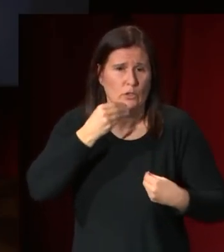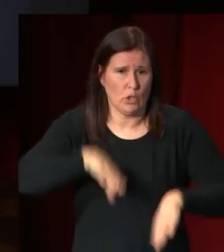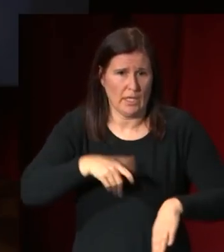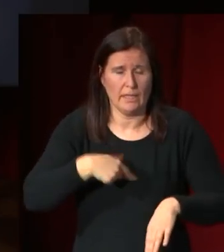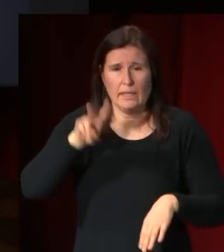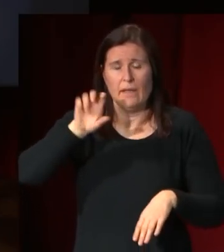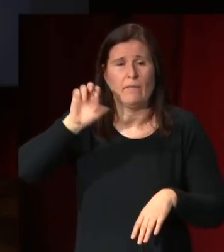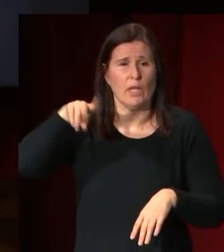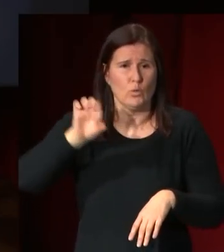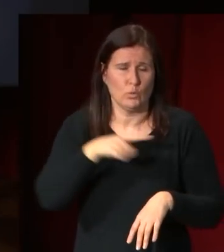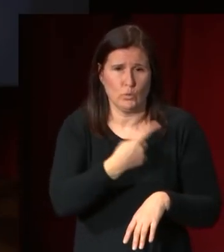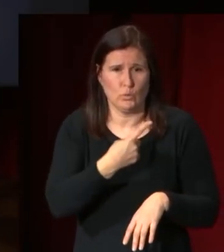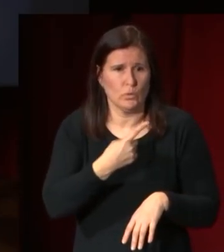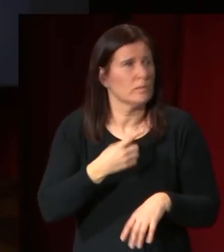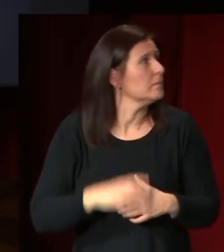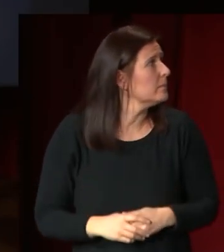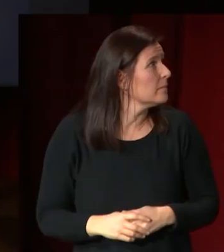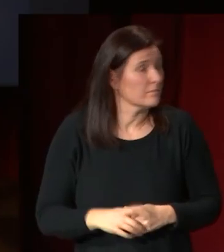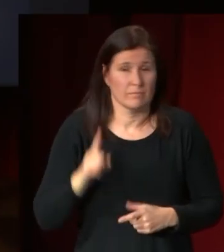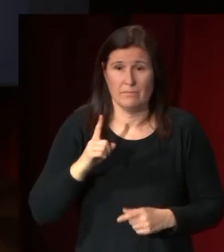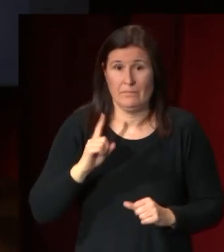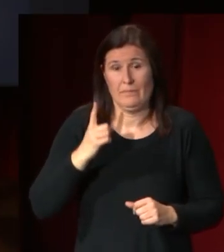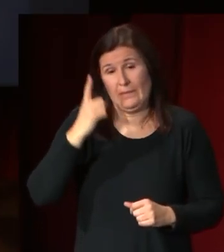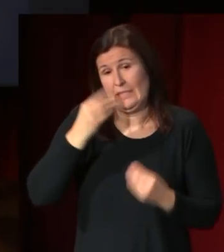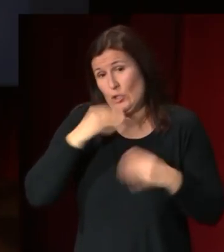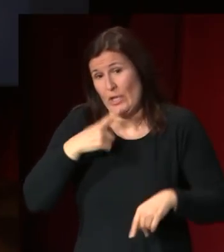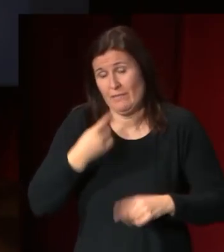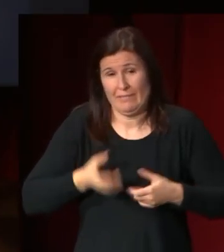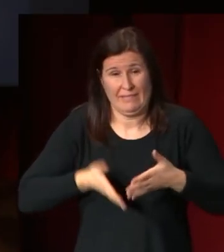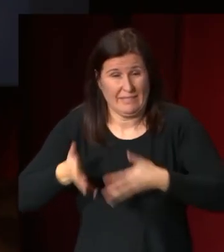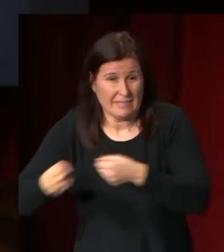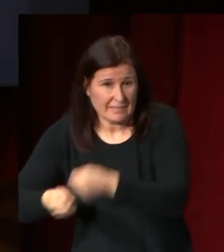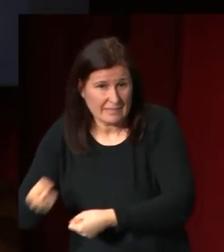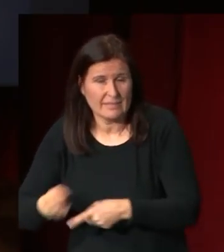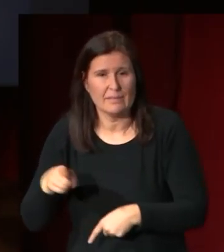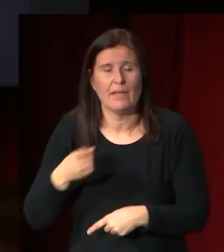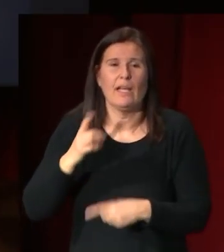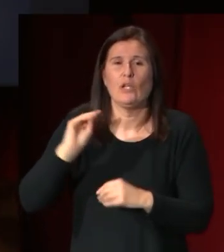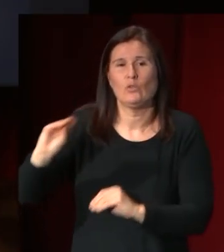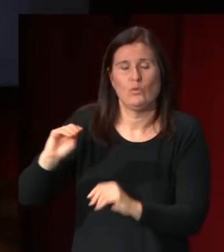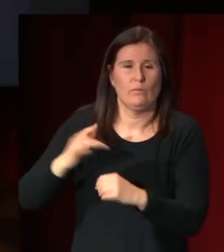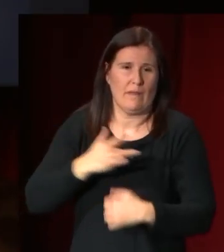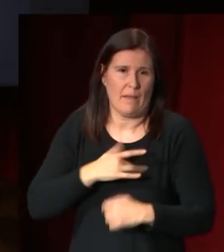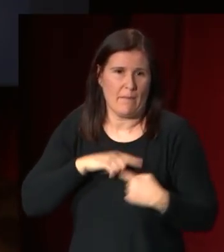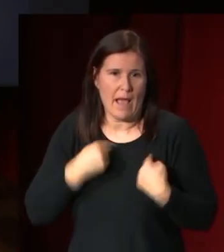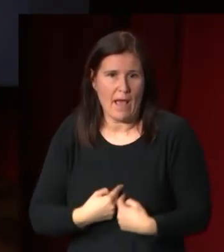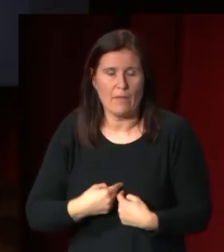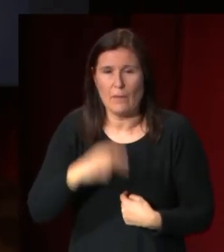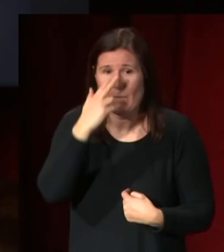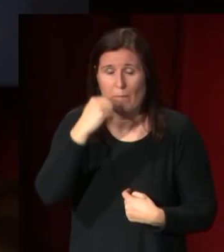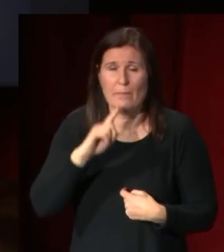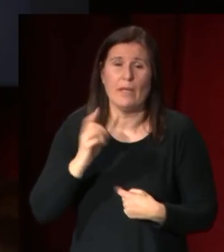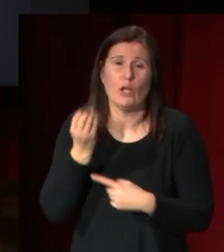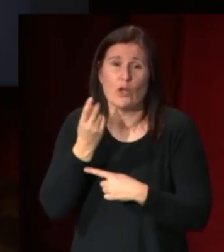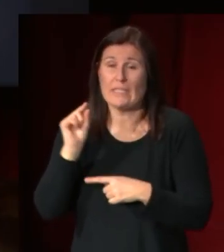que ha ido corriendo a ayudar a su amado Adonis y se ha clavado una espina de una rosa en el pie y Cupido